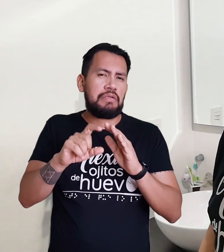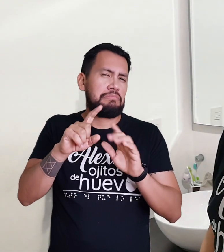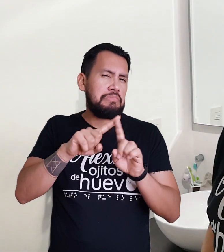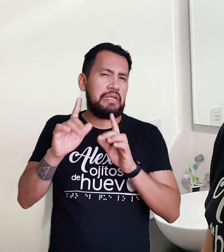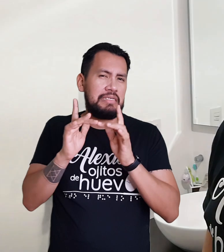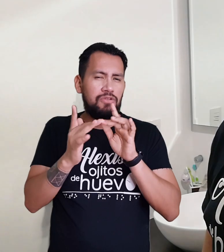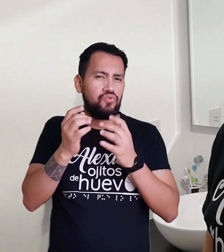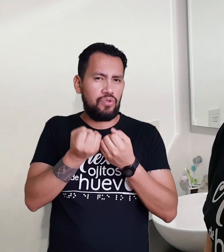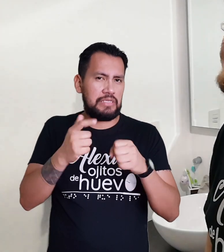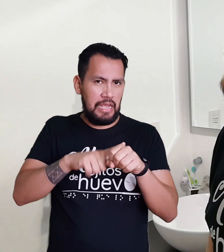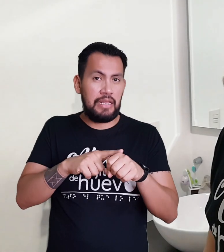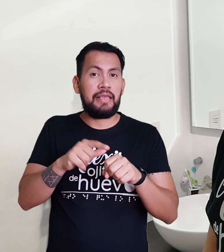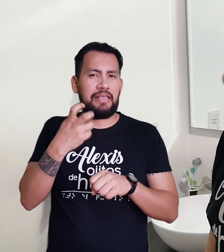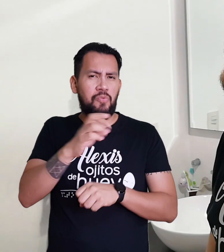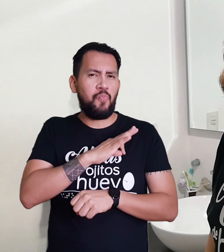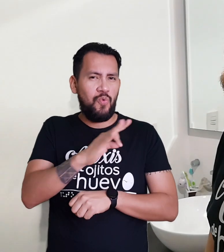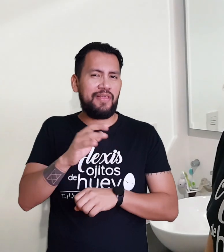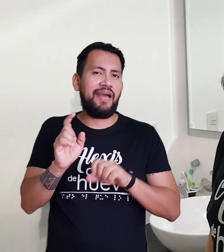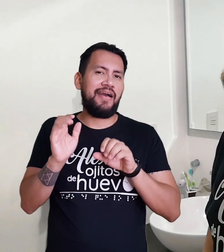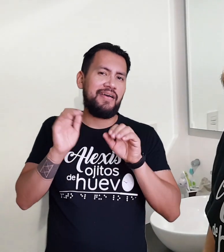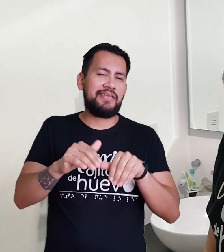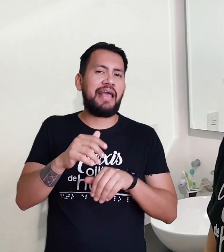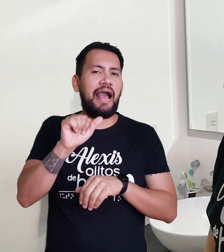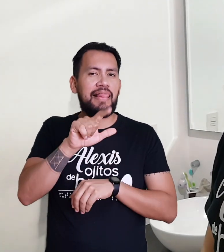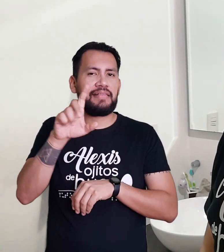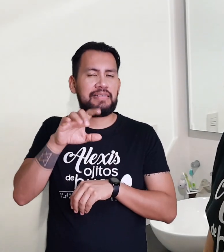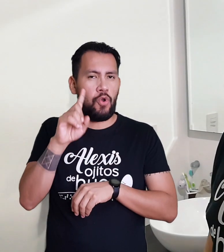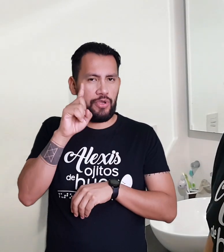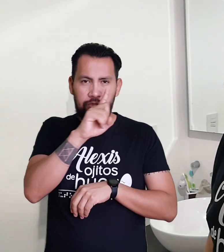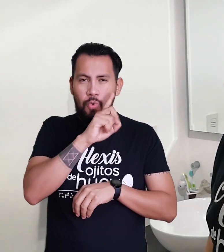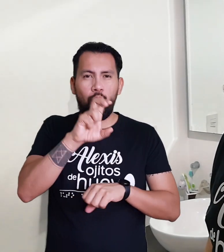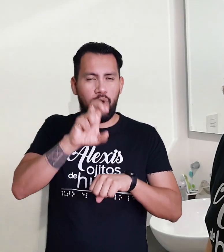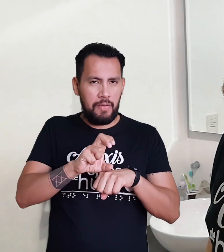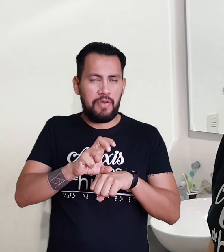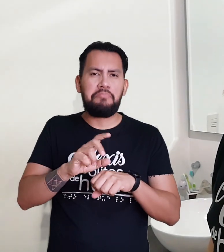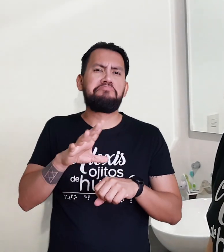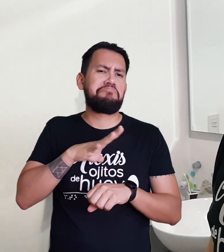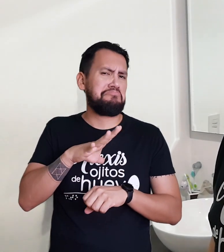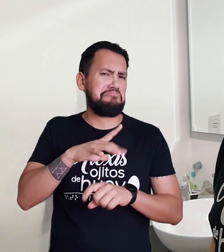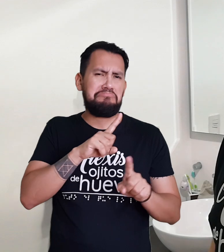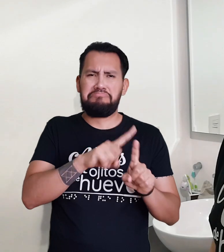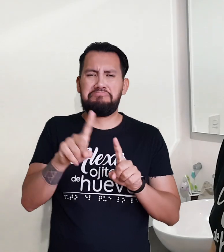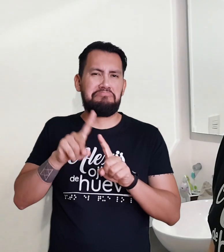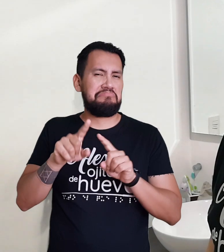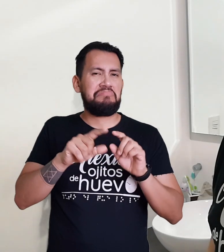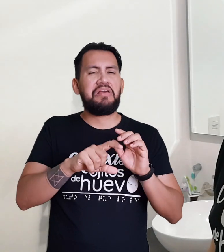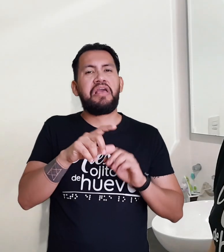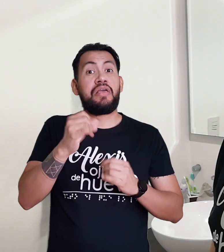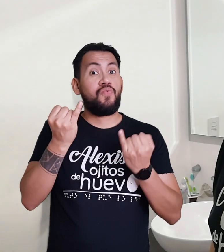Stevie Wonder Les mando un besito Amigas y amigos Cuídense mucho por favor Y recuerden